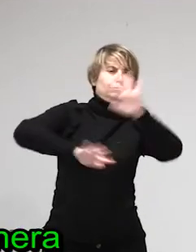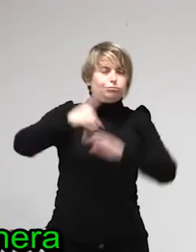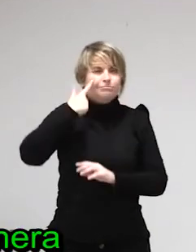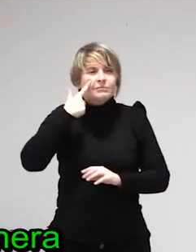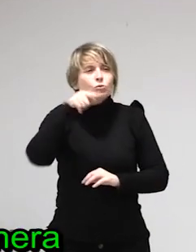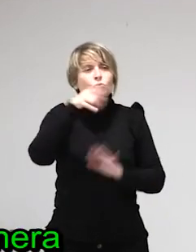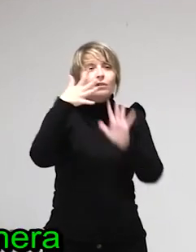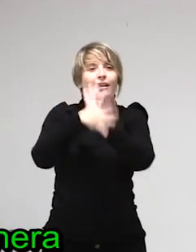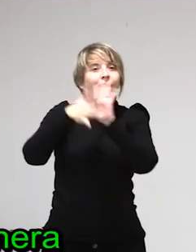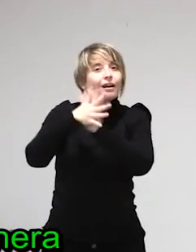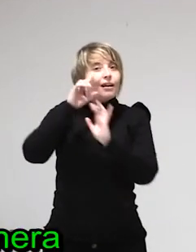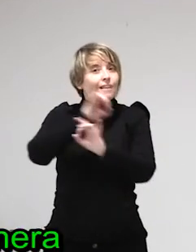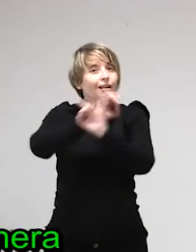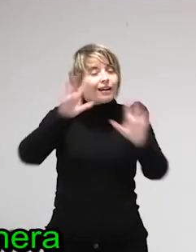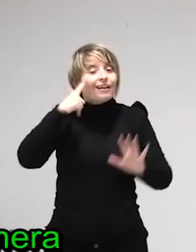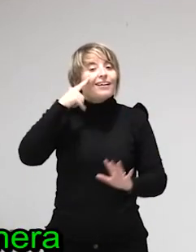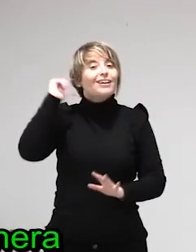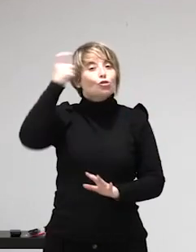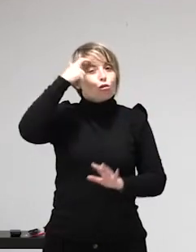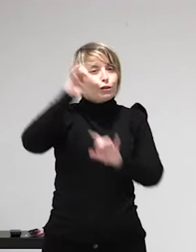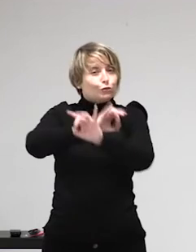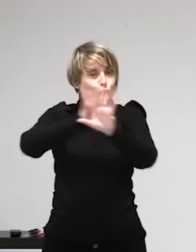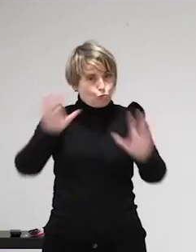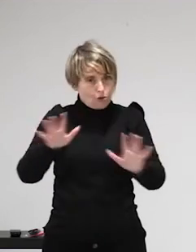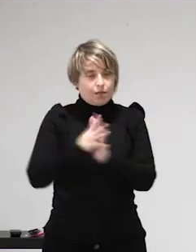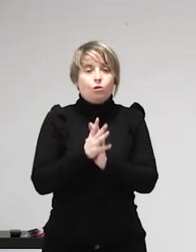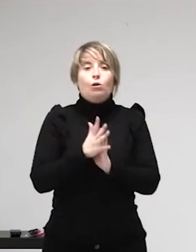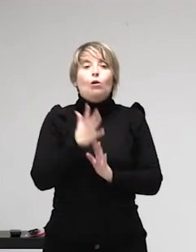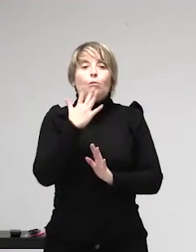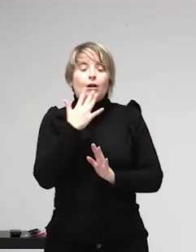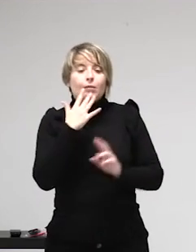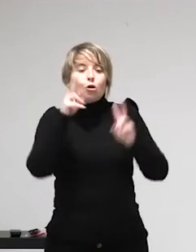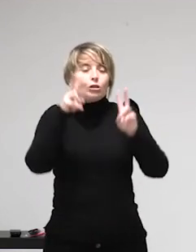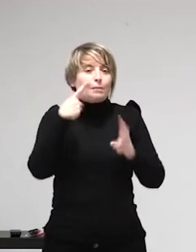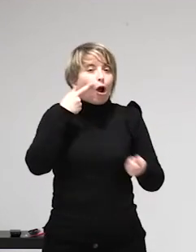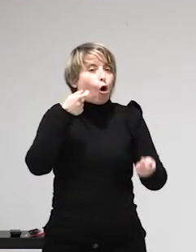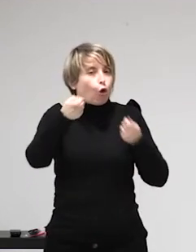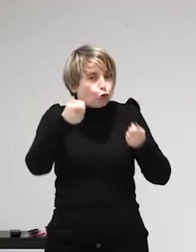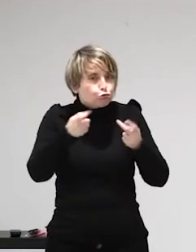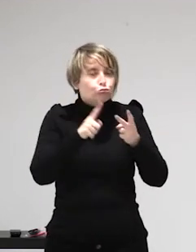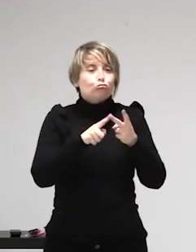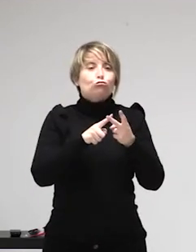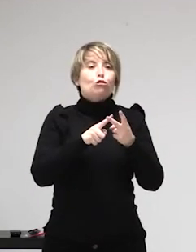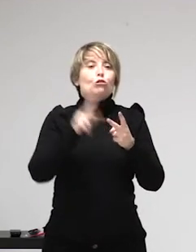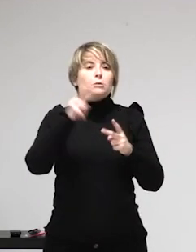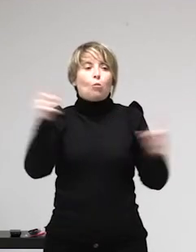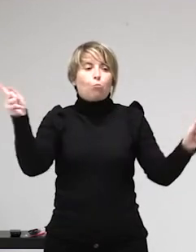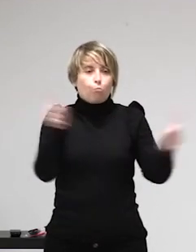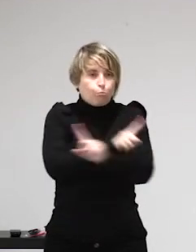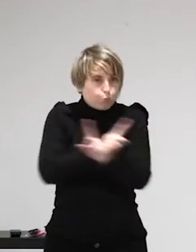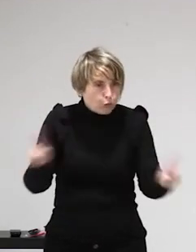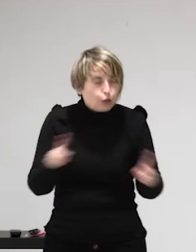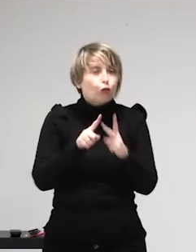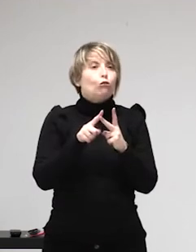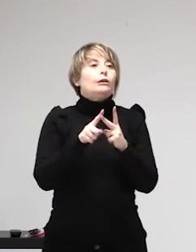es que además a través de esa manera de construir nuestra forma de satisfacer